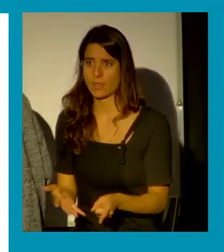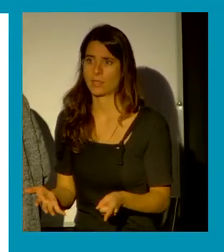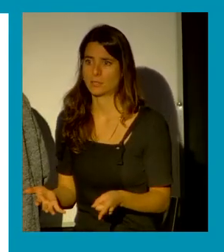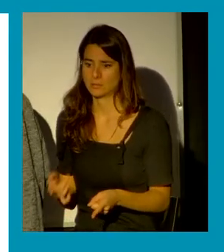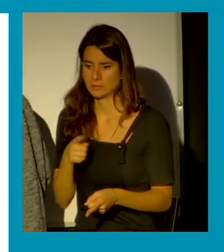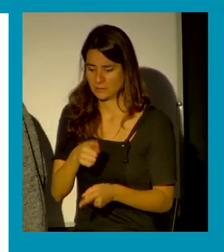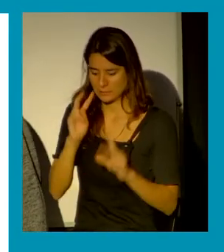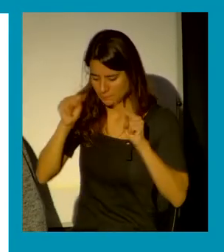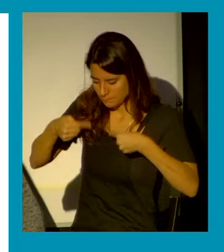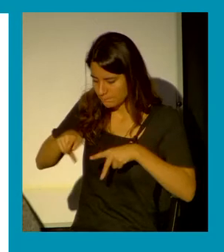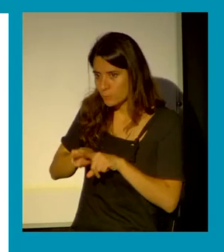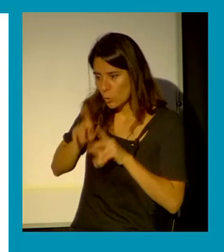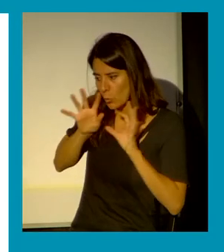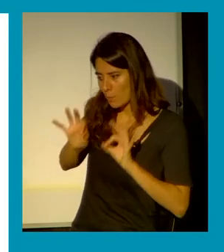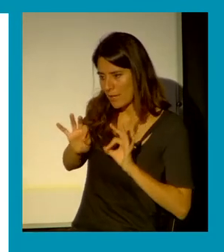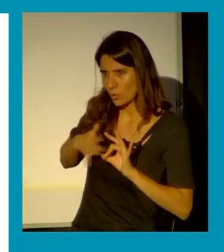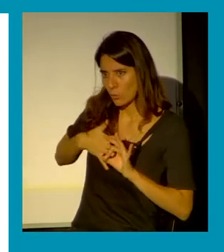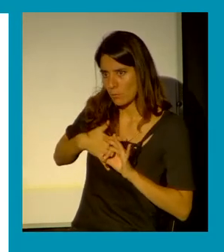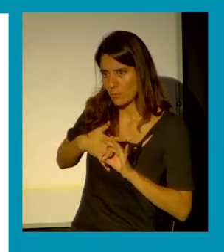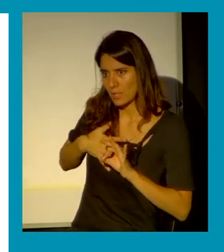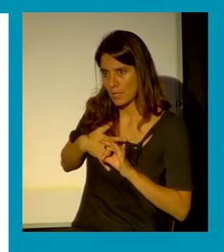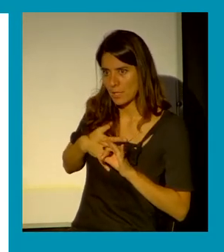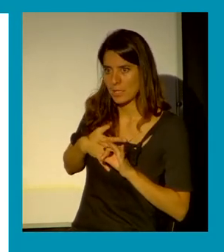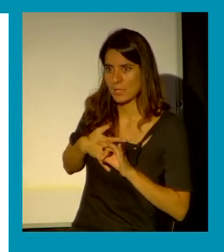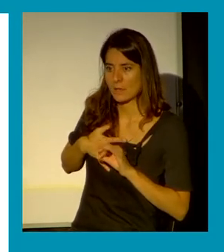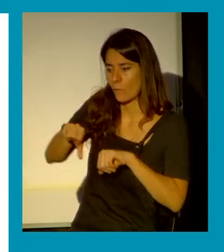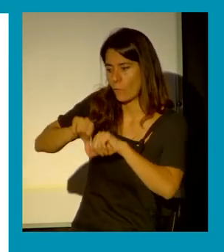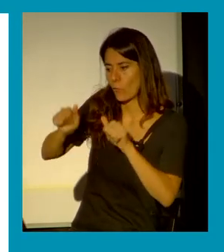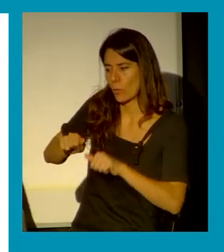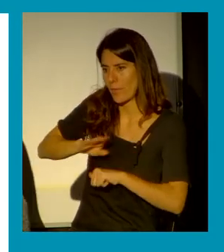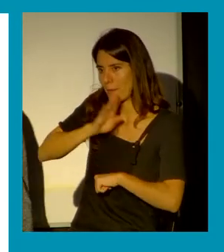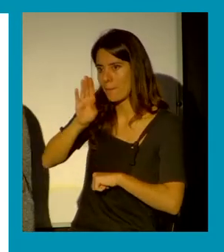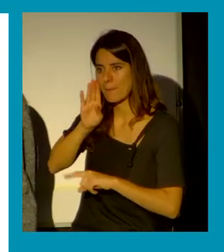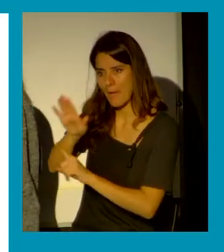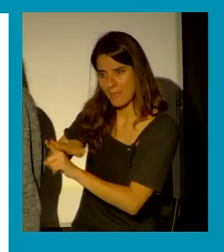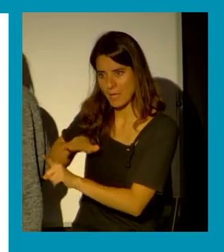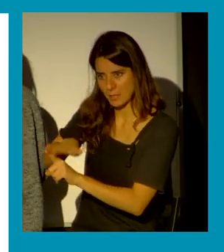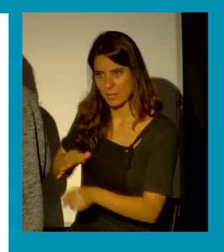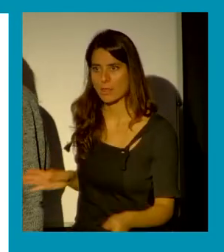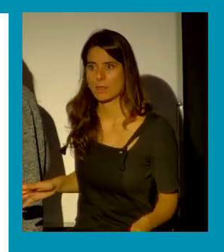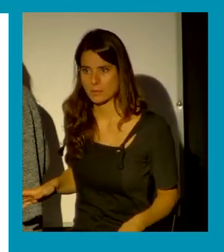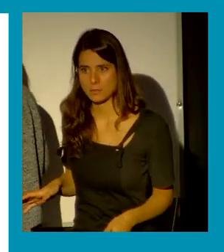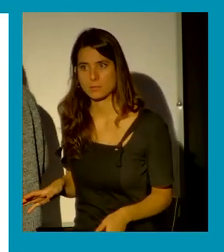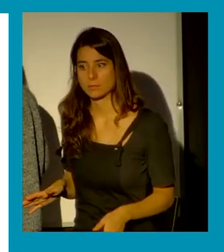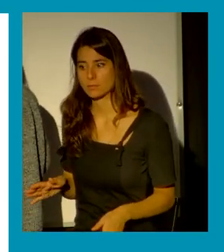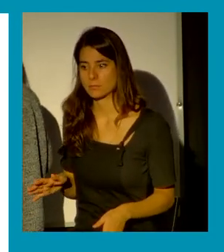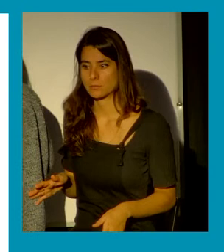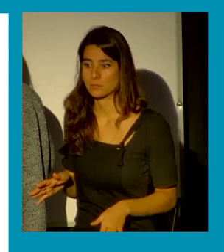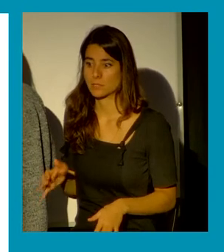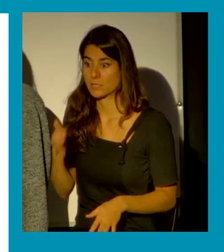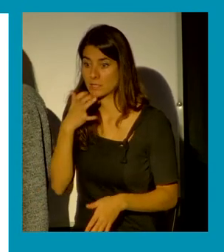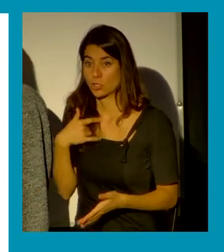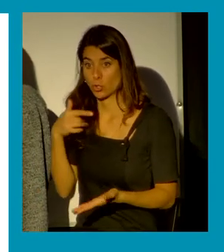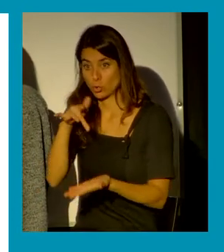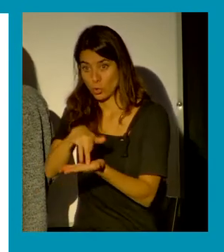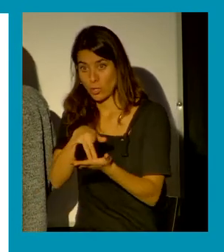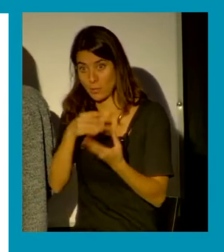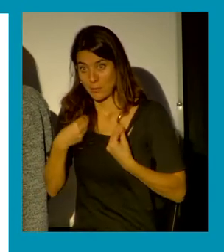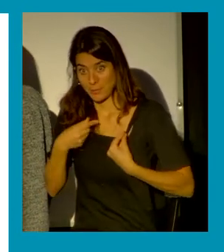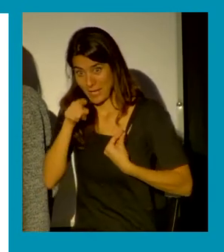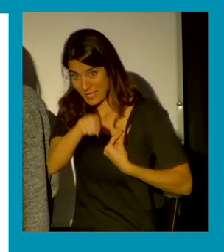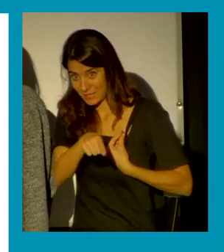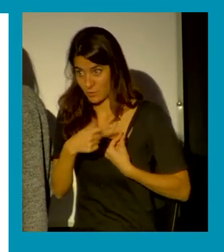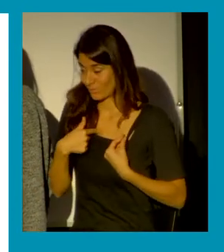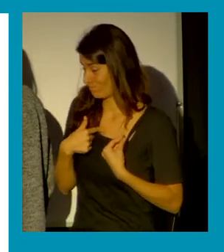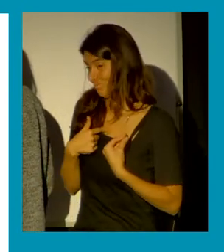y esto significa plantearnos a quien no lo ha vivido nunca pues que aquello es un privilegio y yo puedo contar múltiples